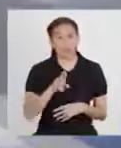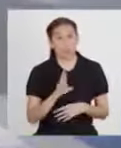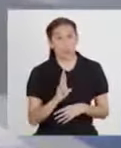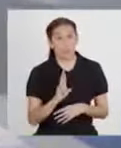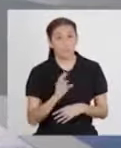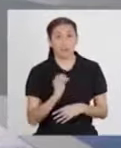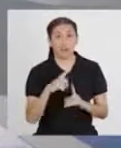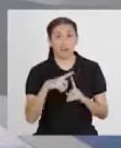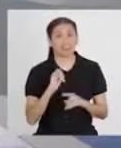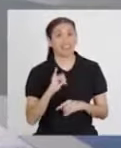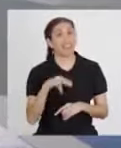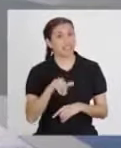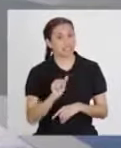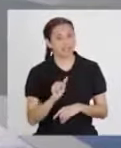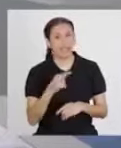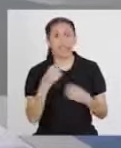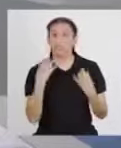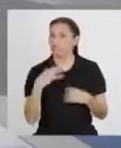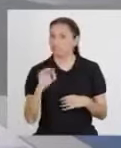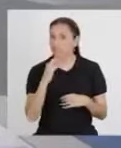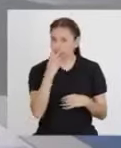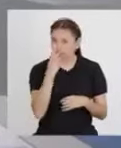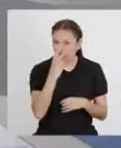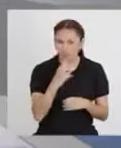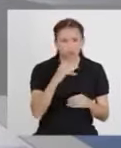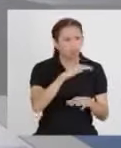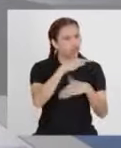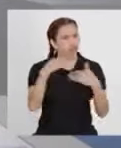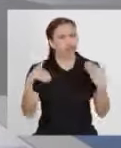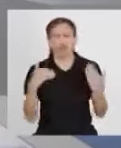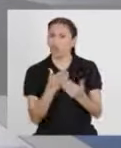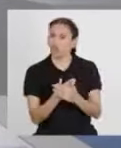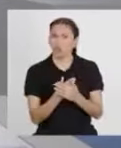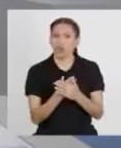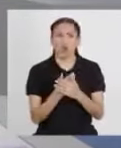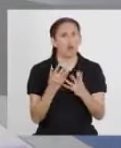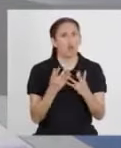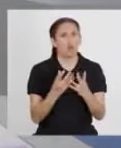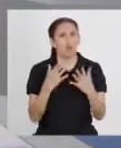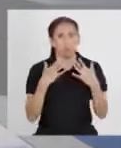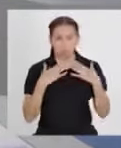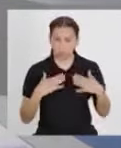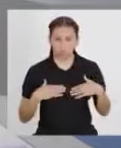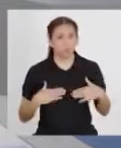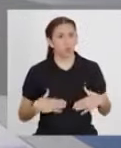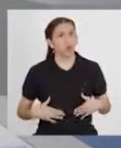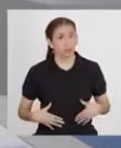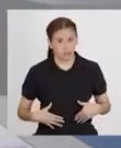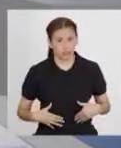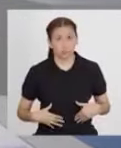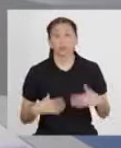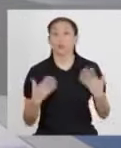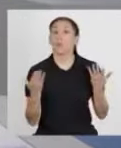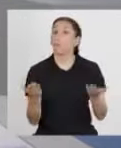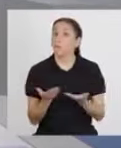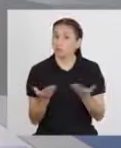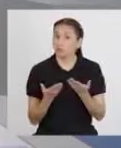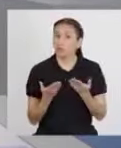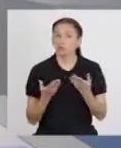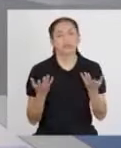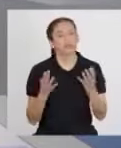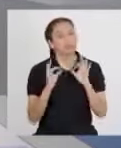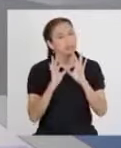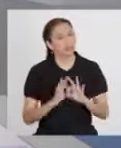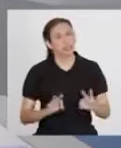proteínas están presentes en todas las estructuras del cuerpo humano. Por eso